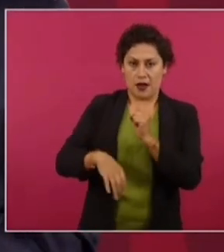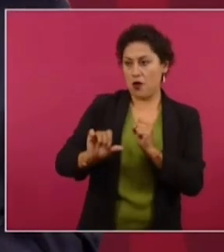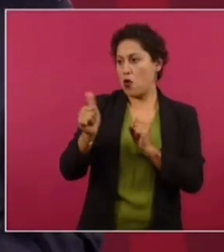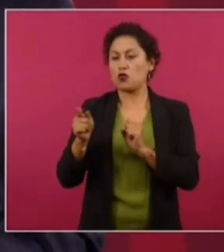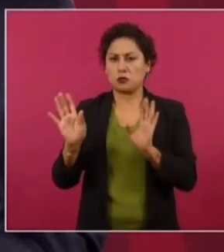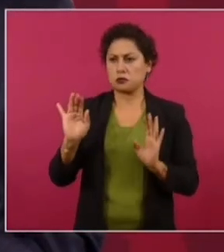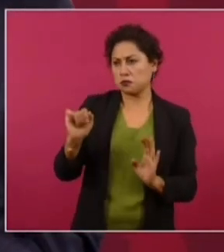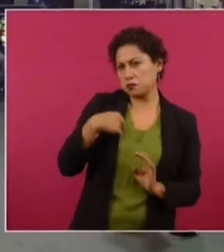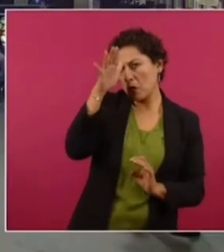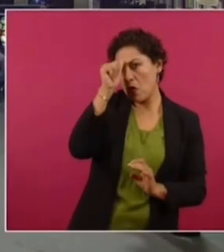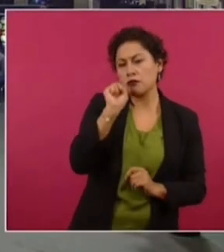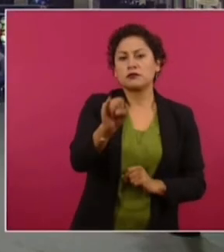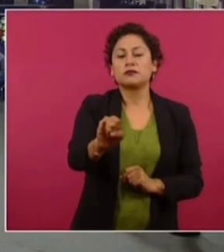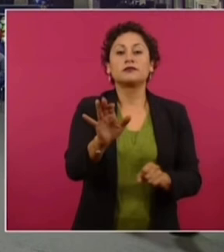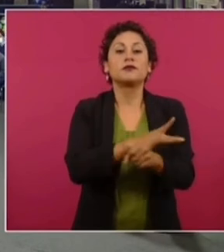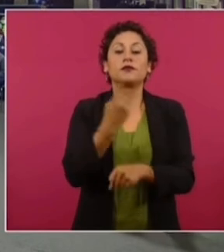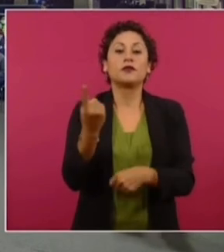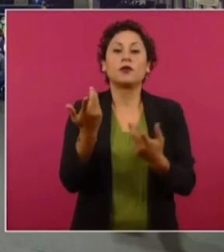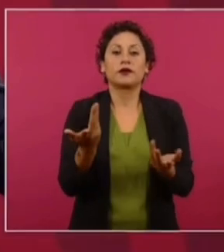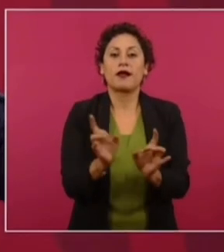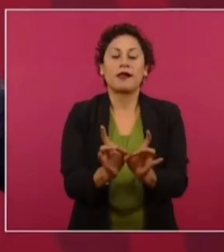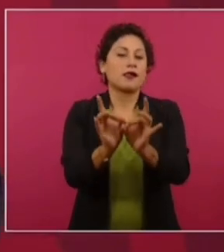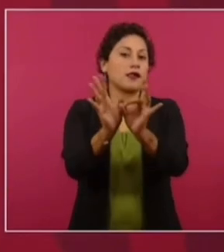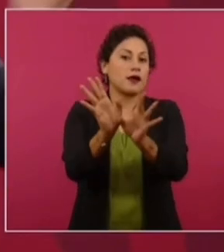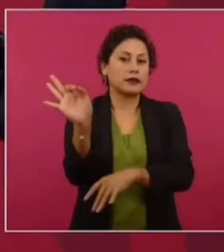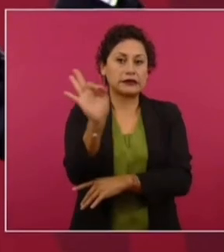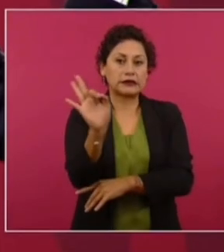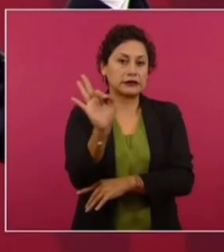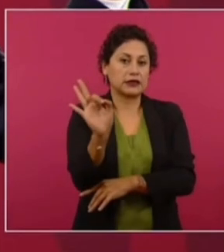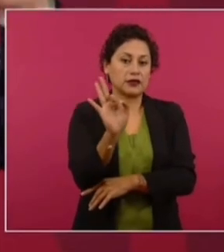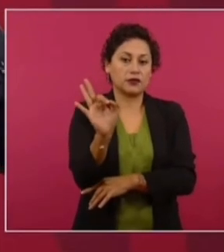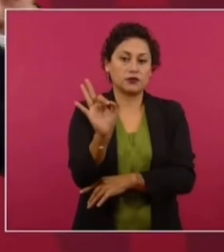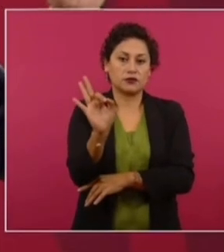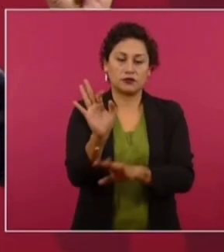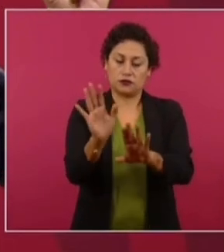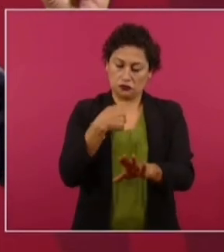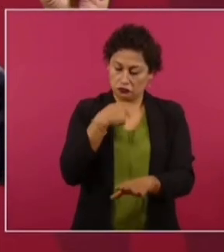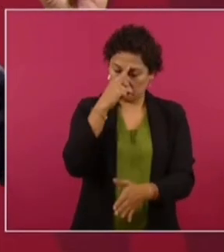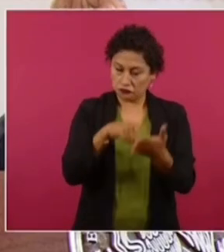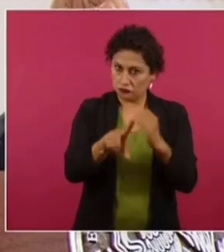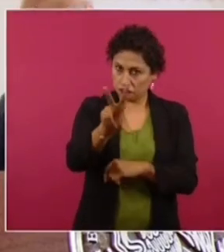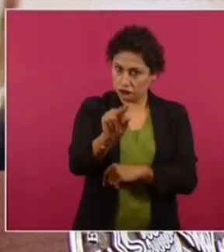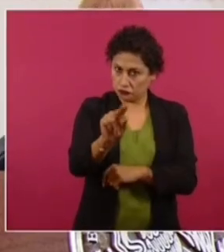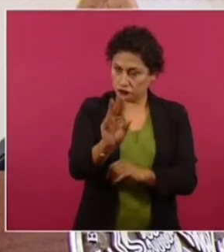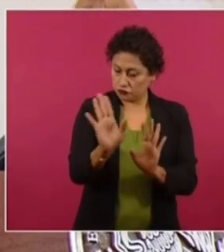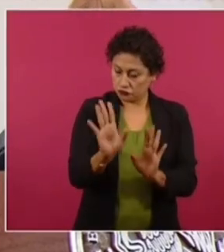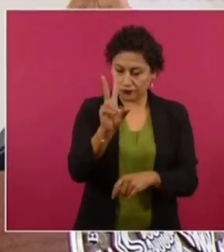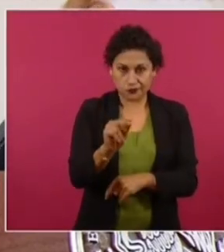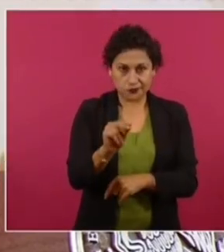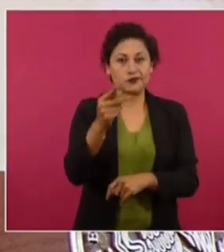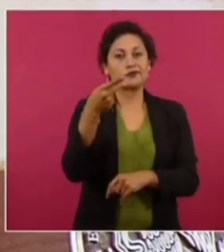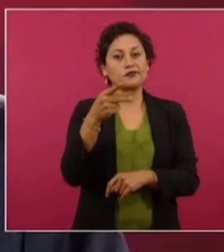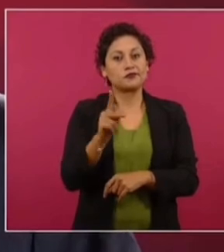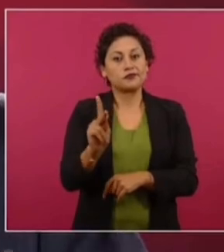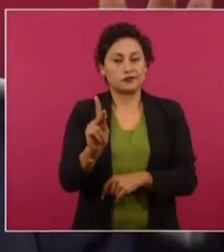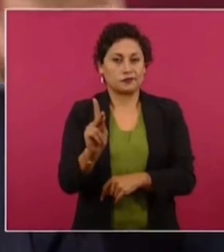Yo estoy de acuerdo con eso. ¿Por qué? Para que sí, en caso de que no va a suceder, no va a suceder.